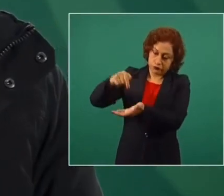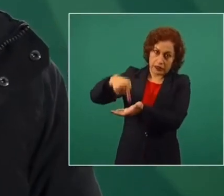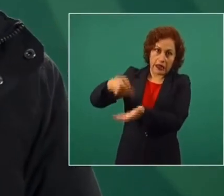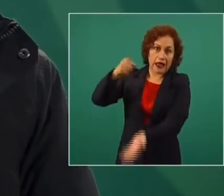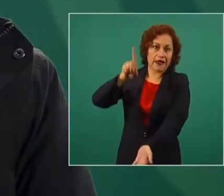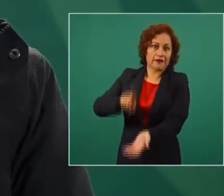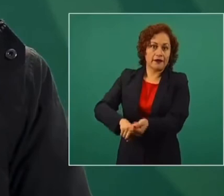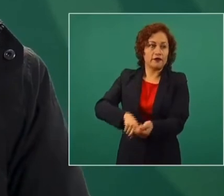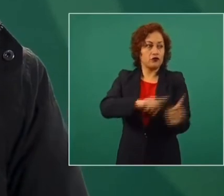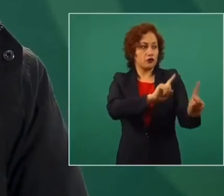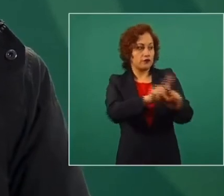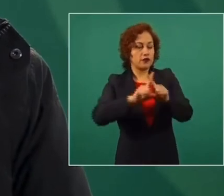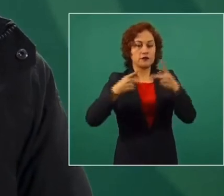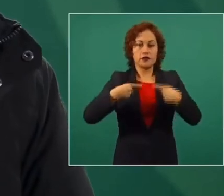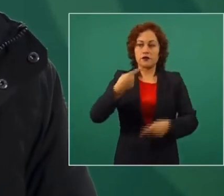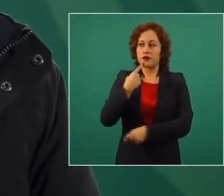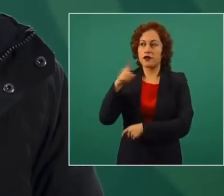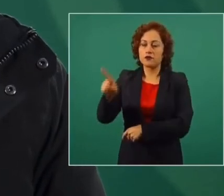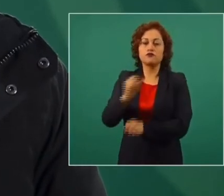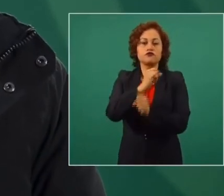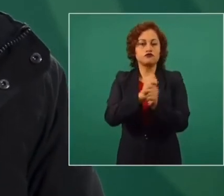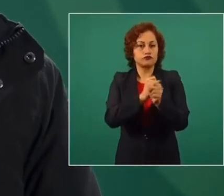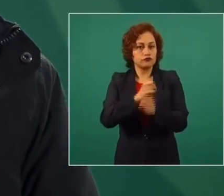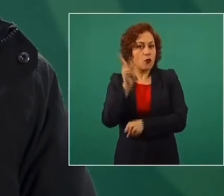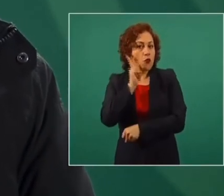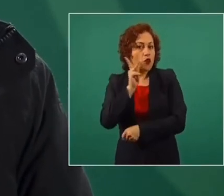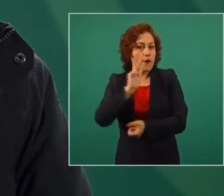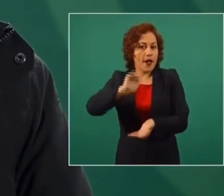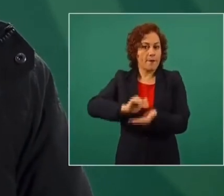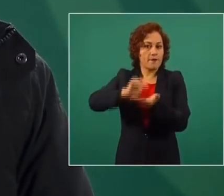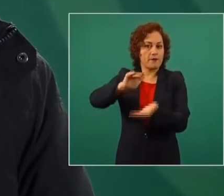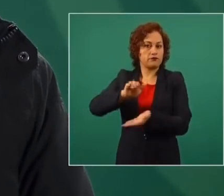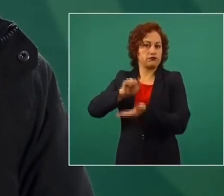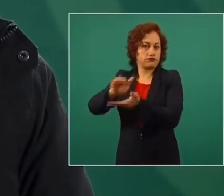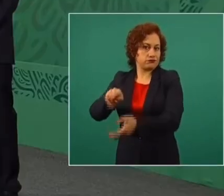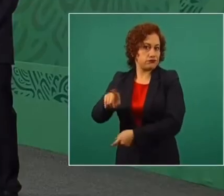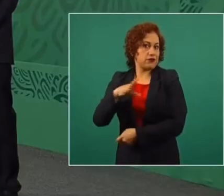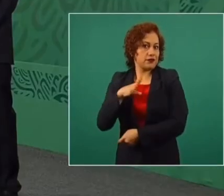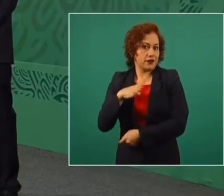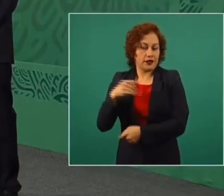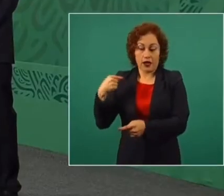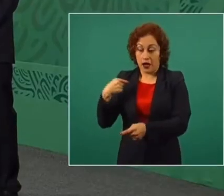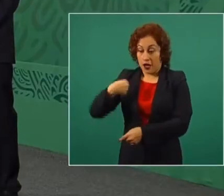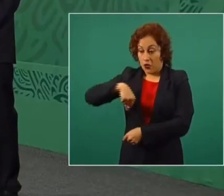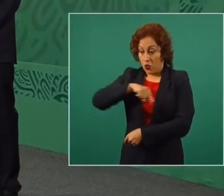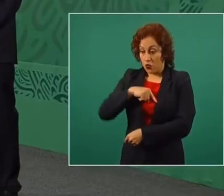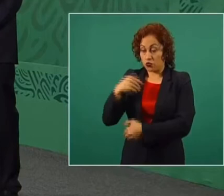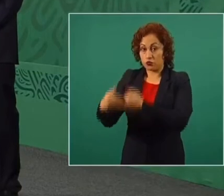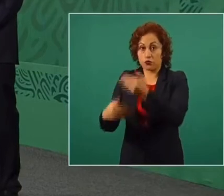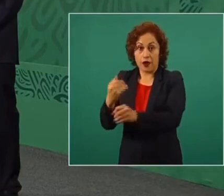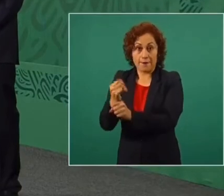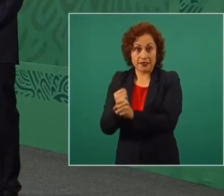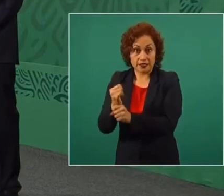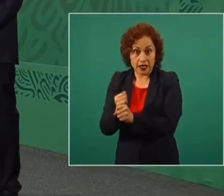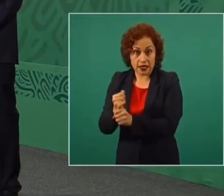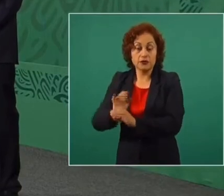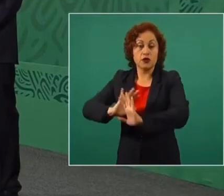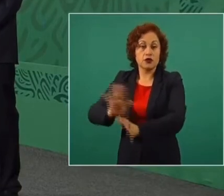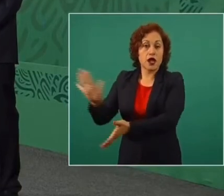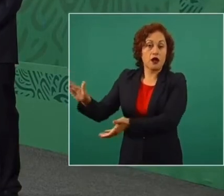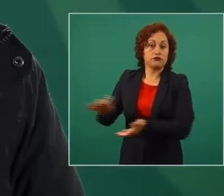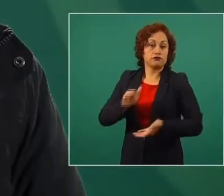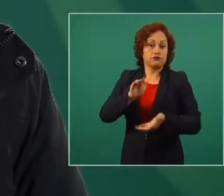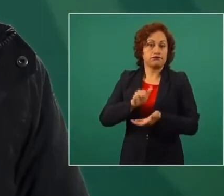lo que se hizo en el procedimiento de investigación y lo que se le propone al Congreso. Es decir, nos estamos